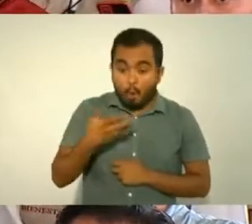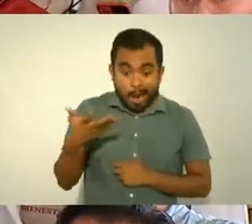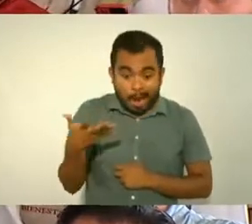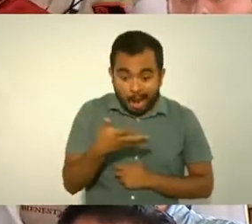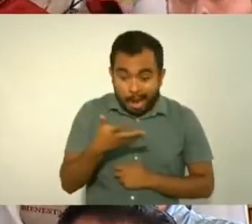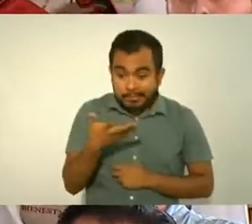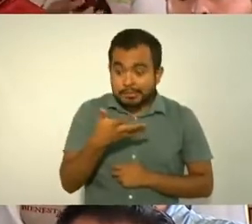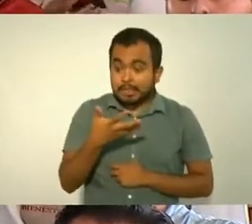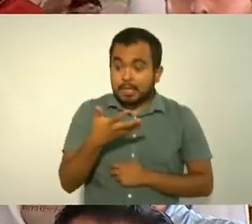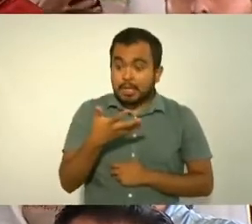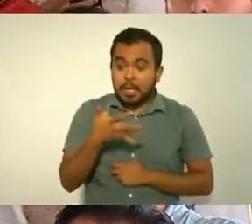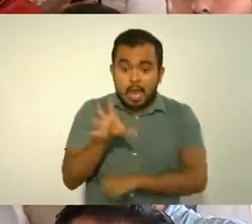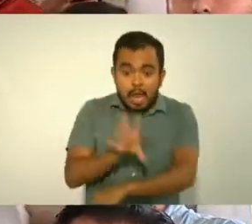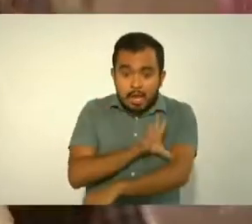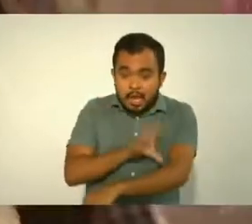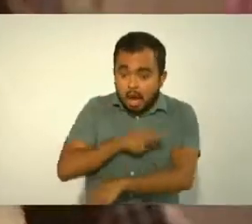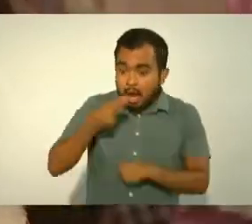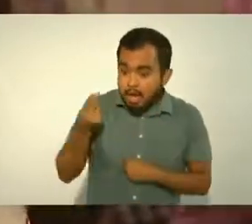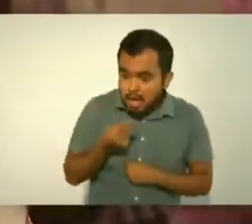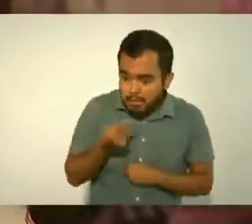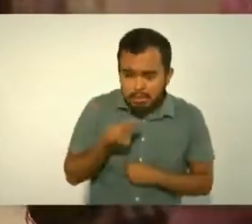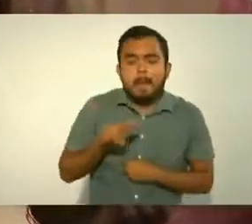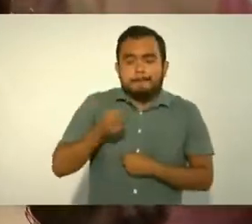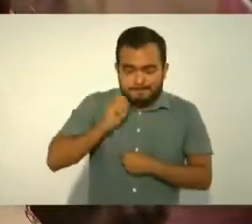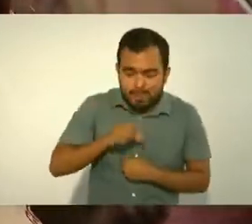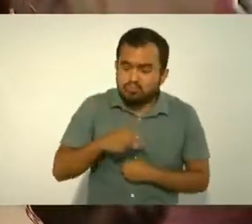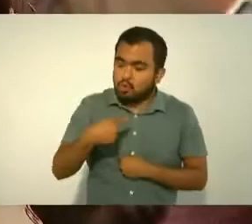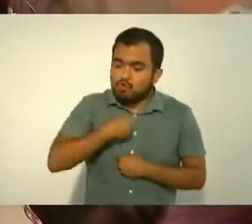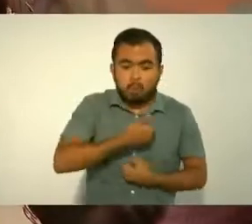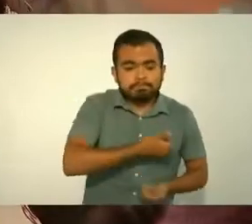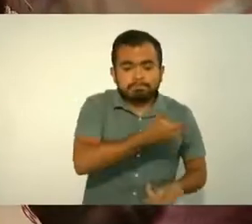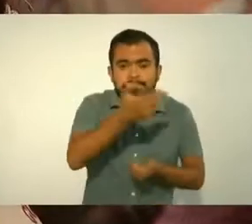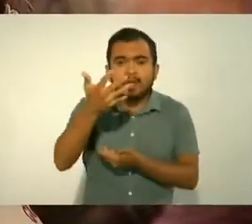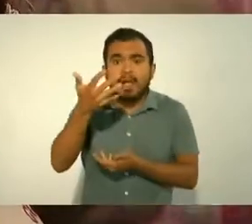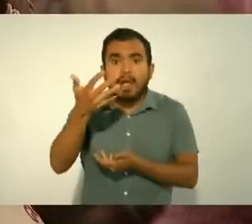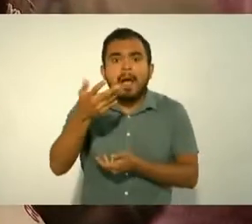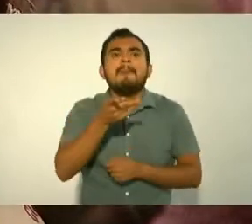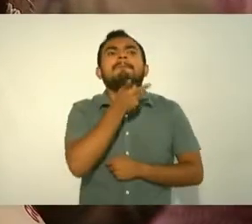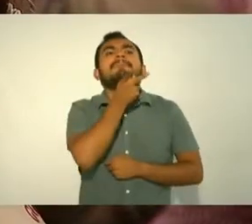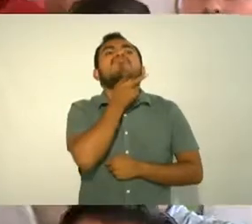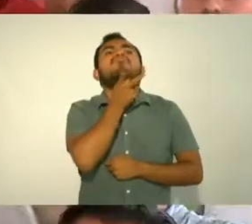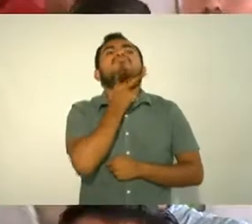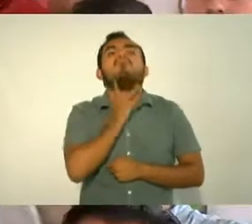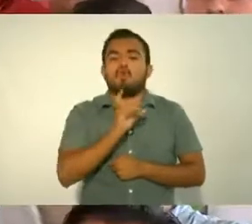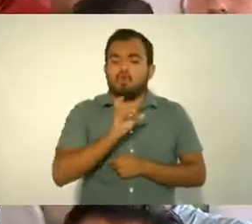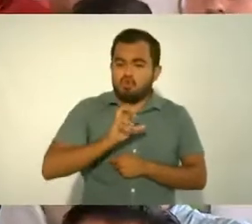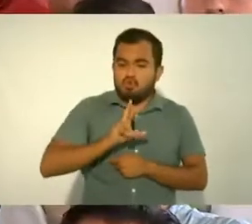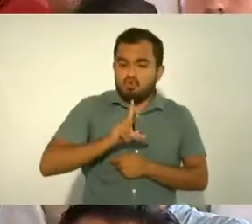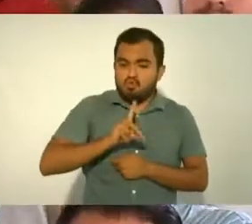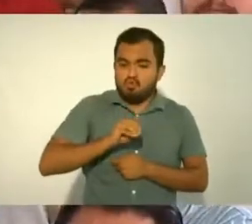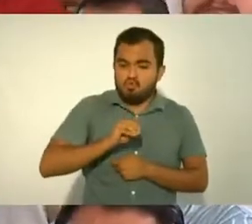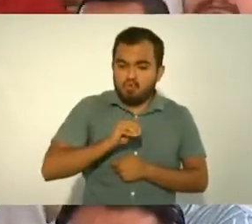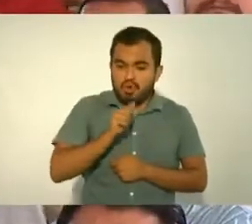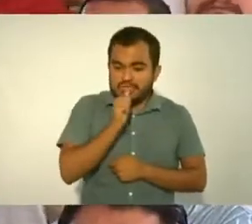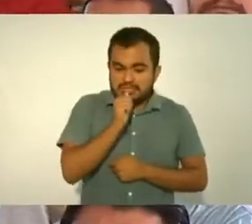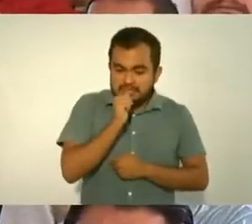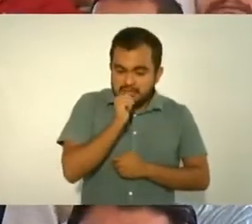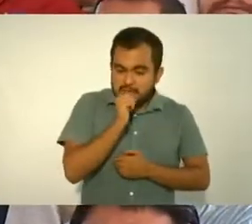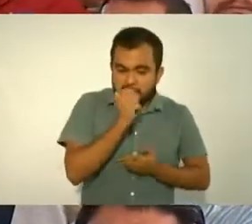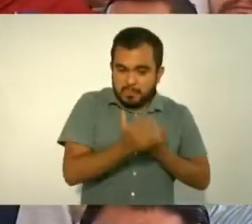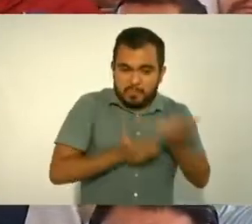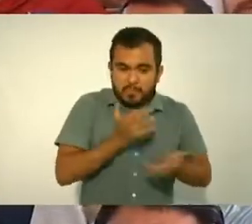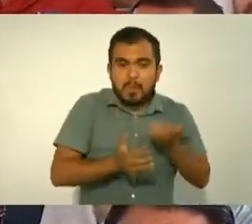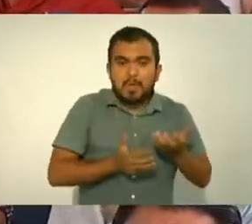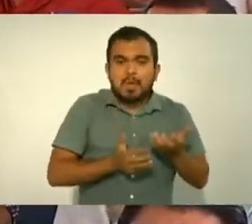era un absurdo vender petróleo crudo y comprar gasolinas, que era como vender